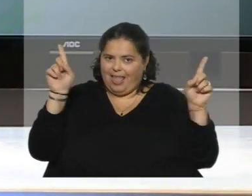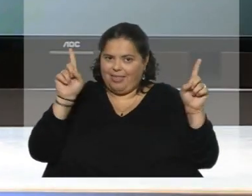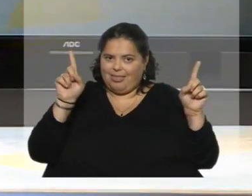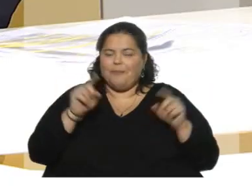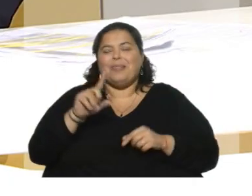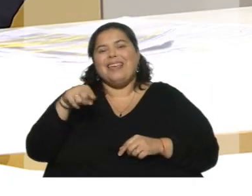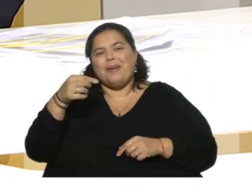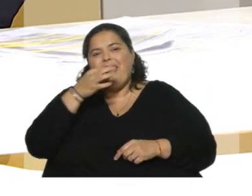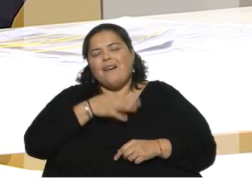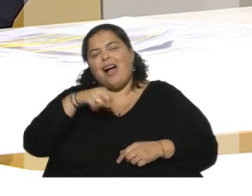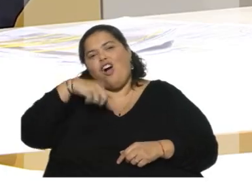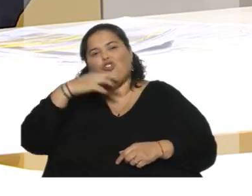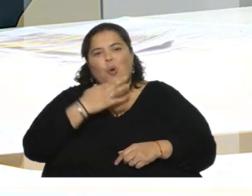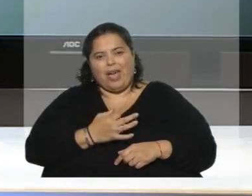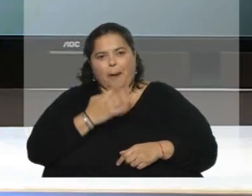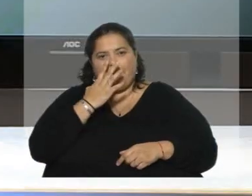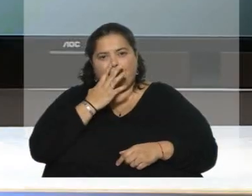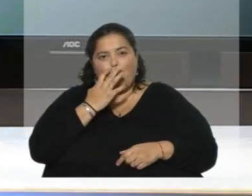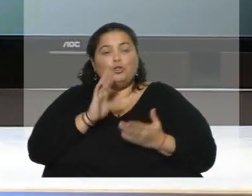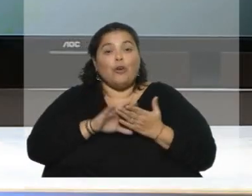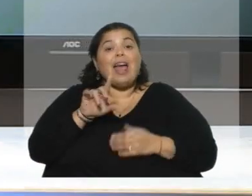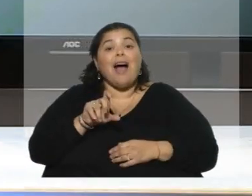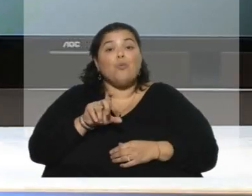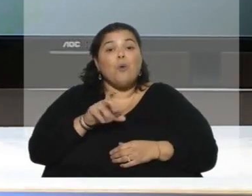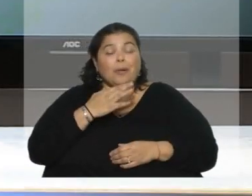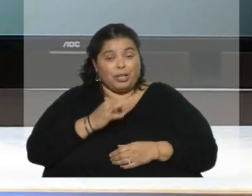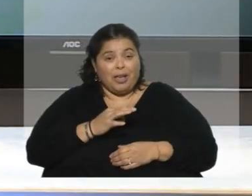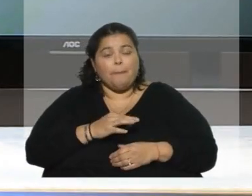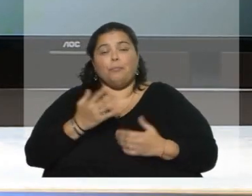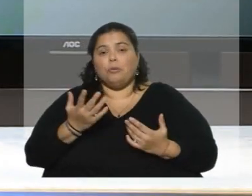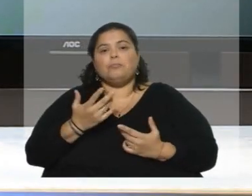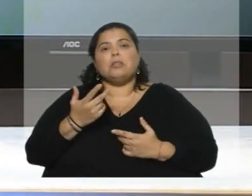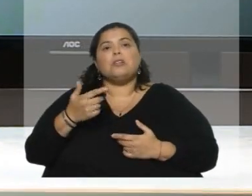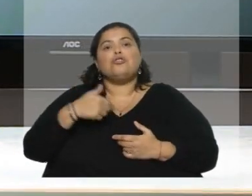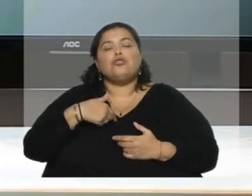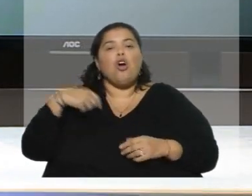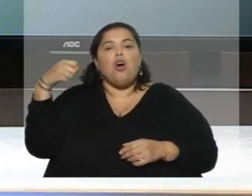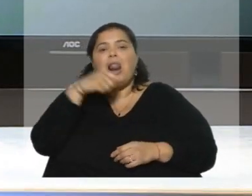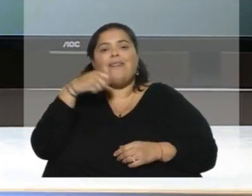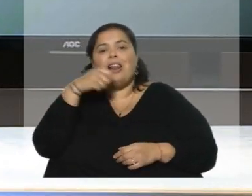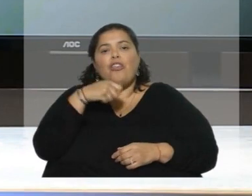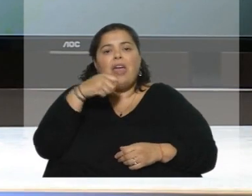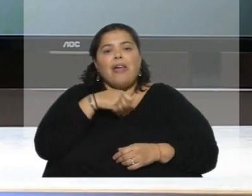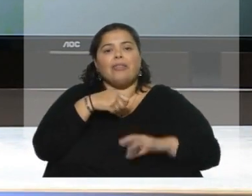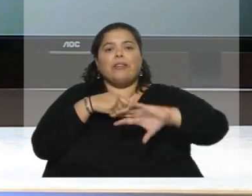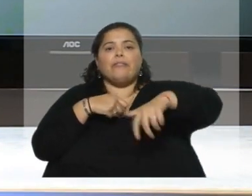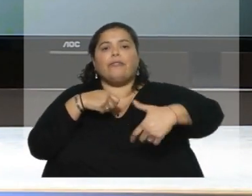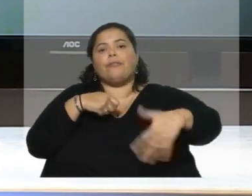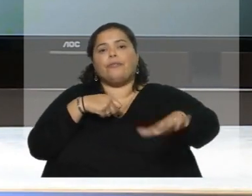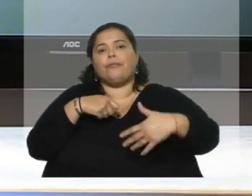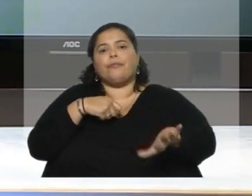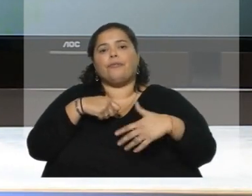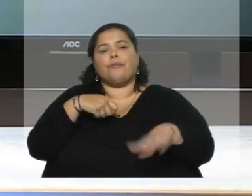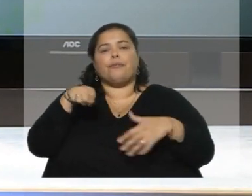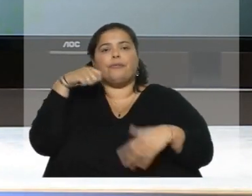ejemplo, que tiene que ver con mi ambiente, que es el agua. Él decía, yo cuando me lavaba los dientes, dejaba el agua abierta siempre,